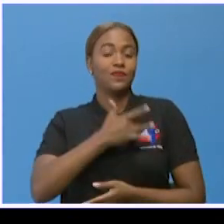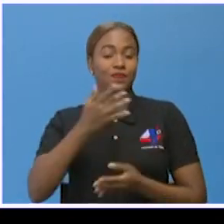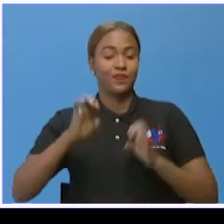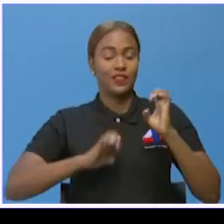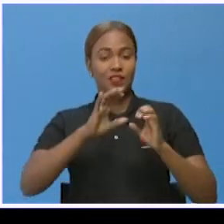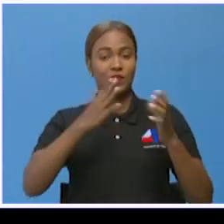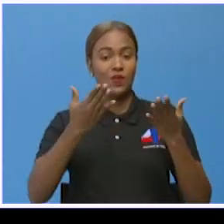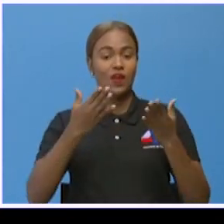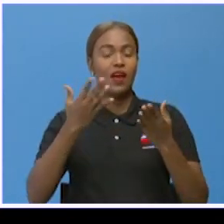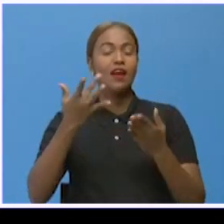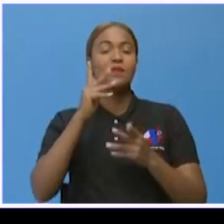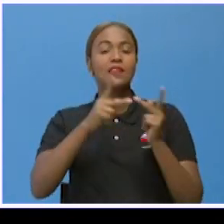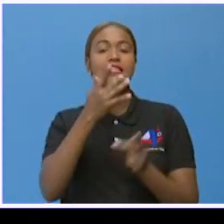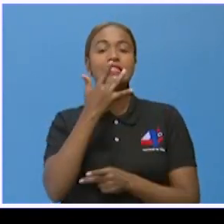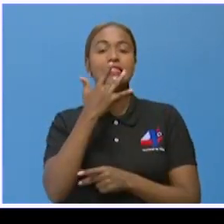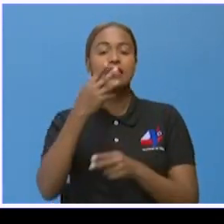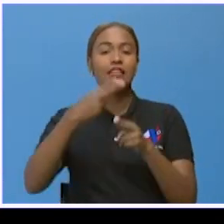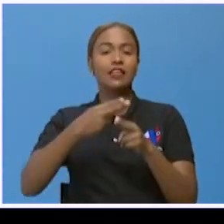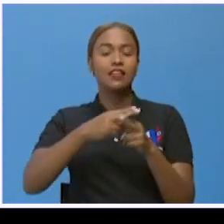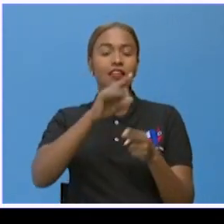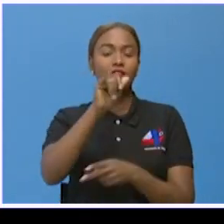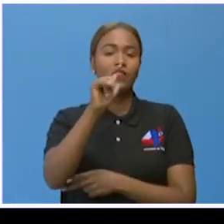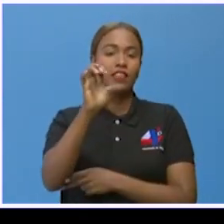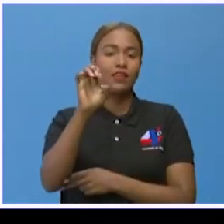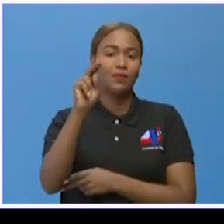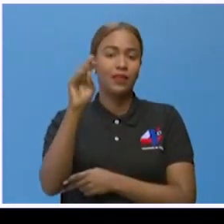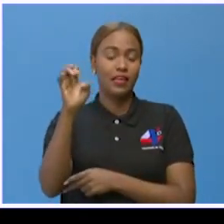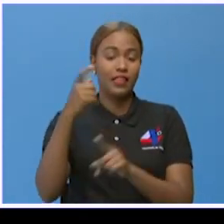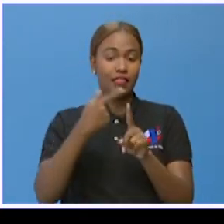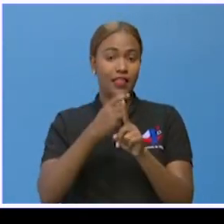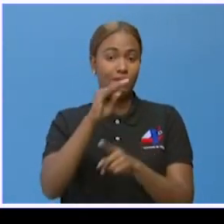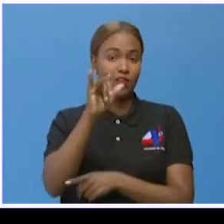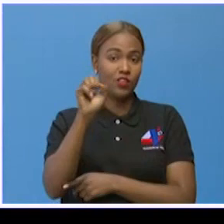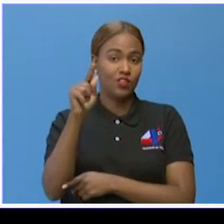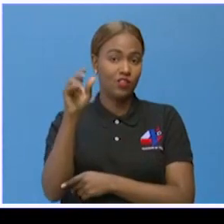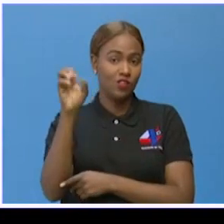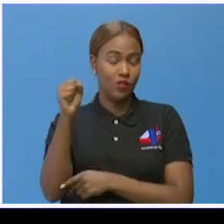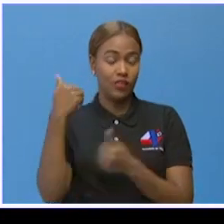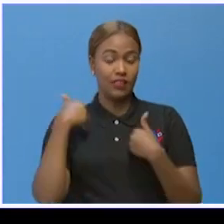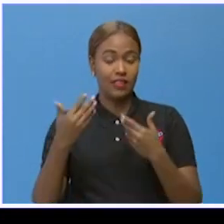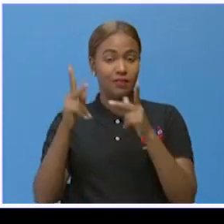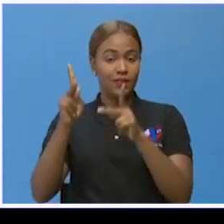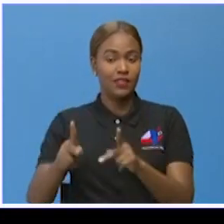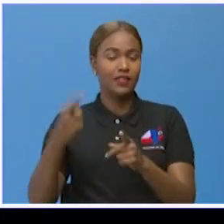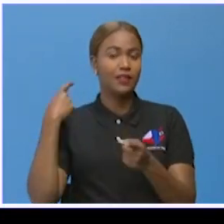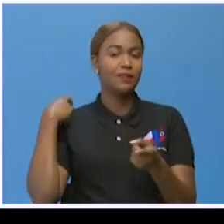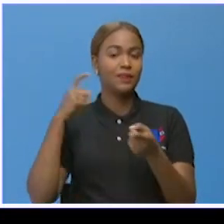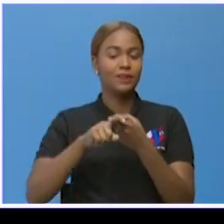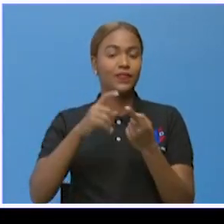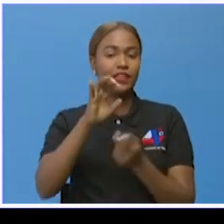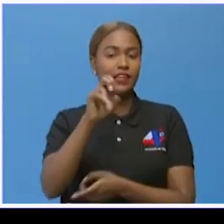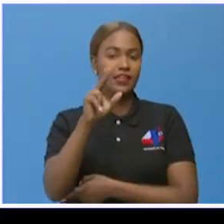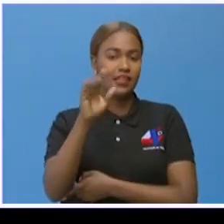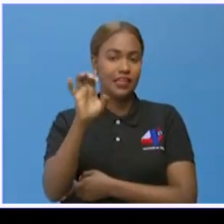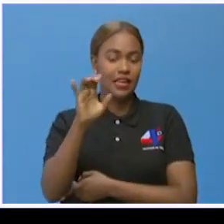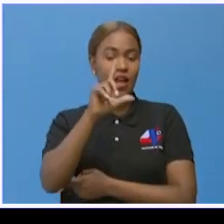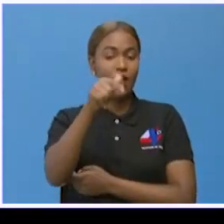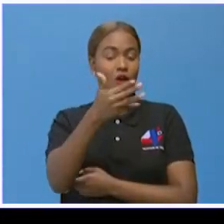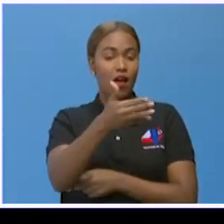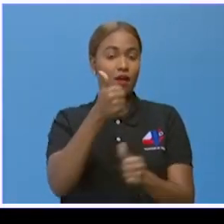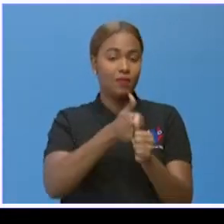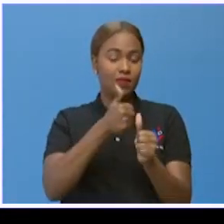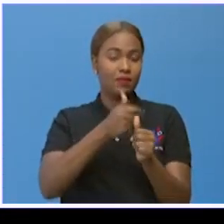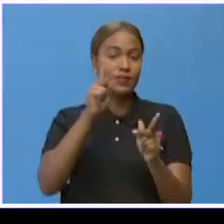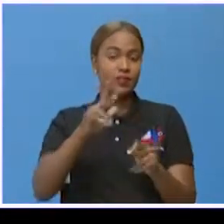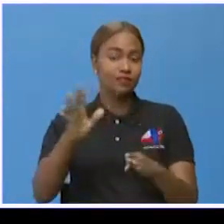fanáticos interpretando el éxito Invéntame de Marco Antonio Solís, que popularizó primero el cantante español Enrique Iglesias y luego el propio